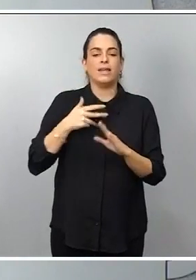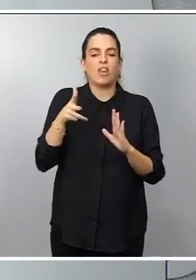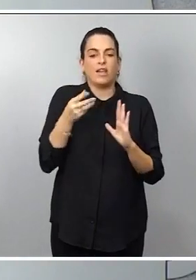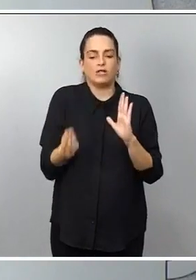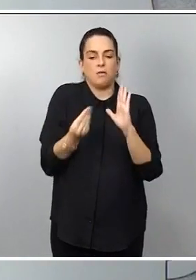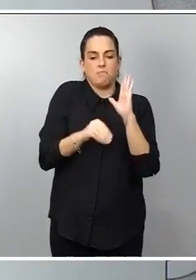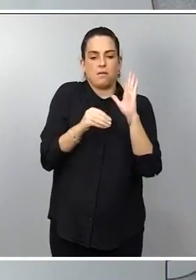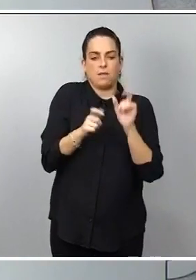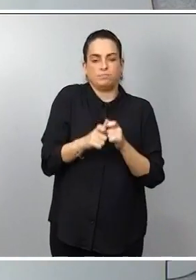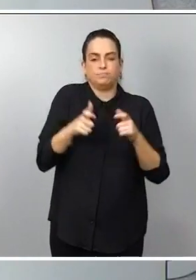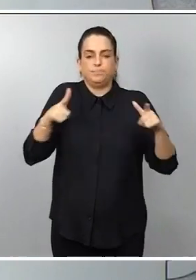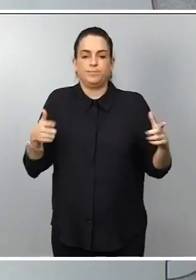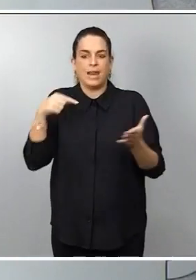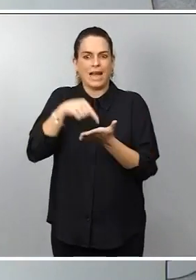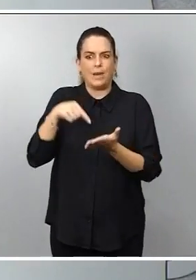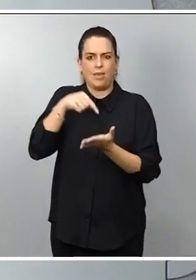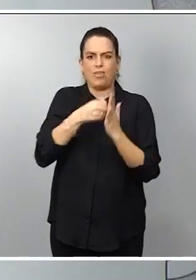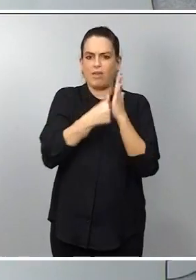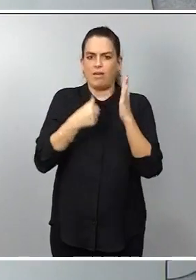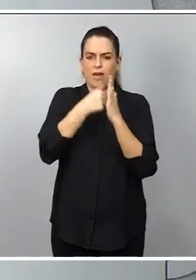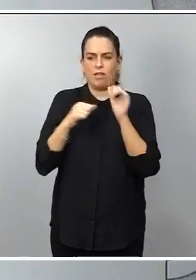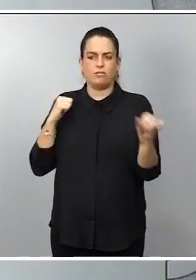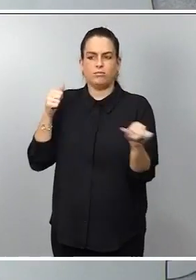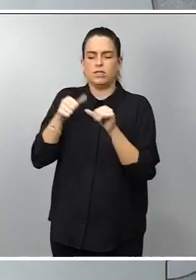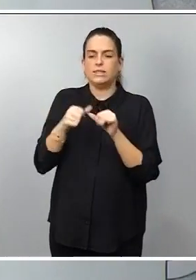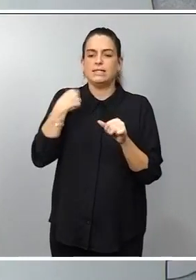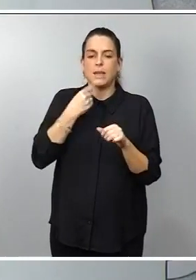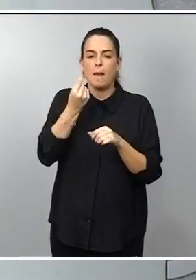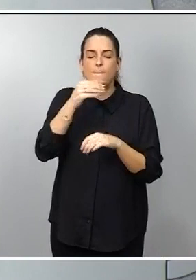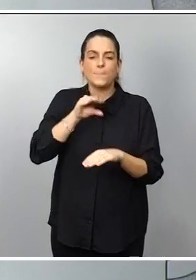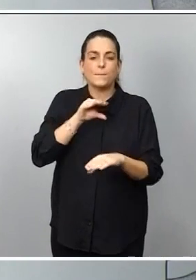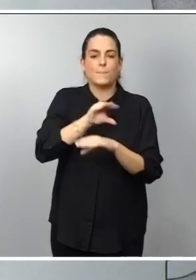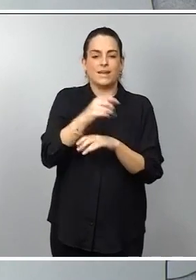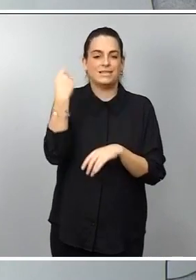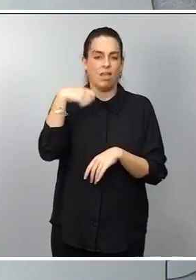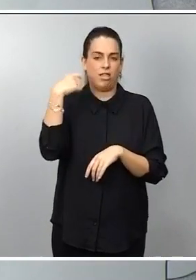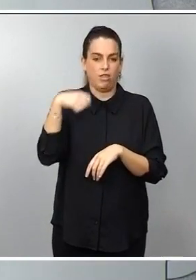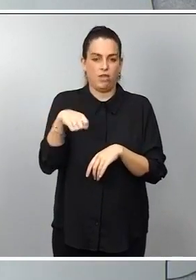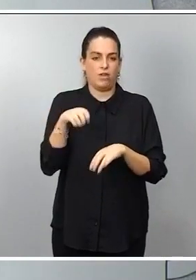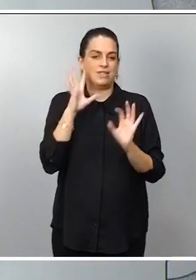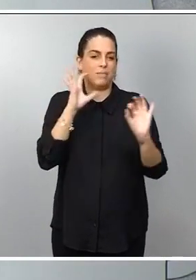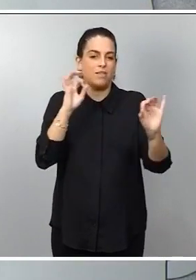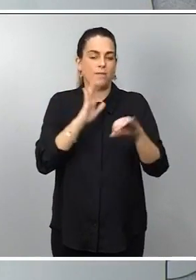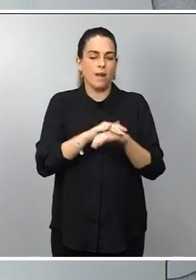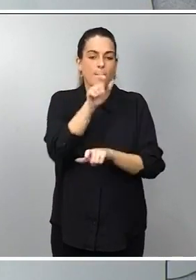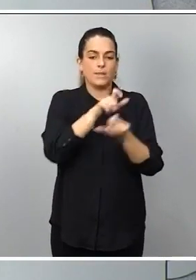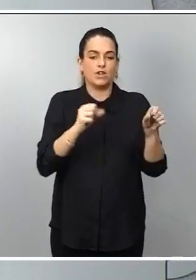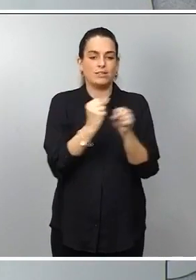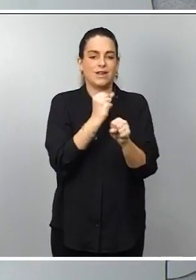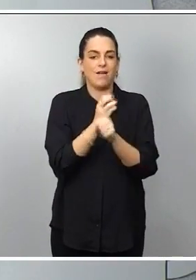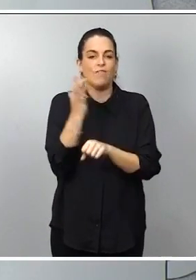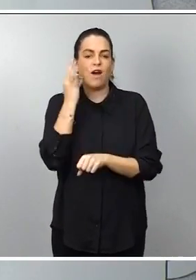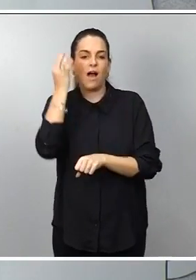reivindicaciones, una prestación específica de desempleo para los trabajadores y las trabajadoras de la cultura.